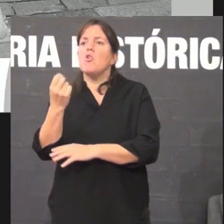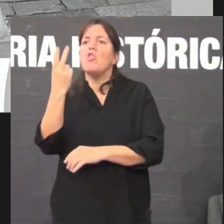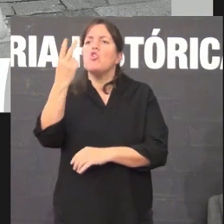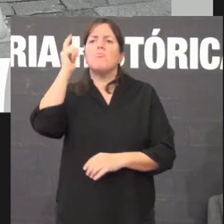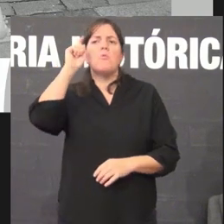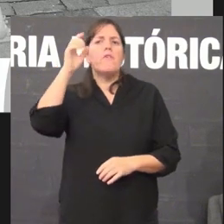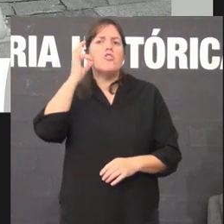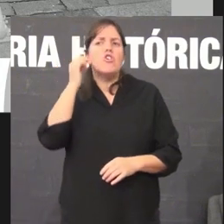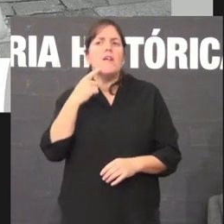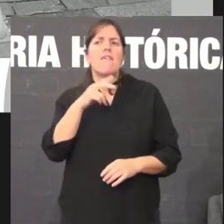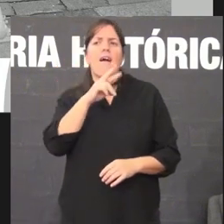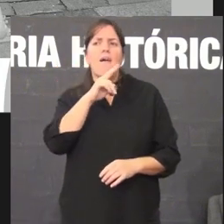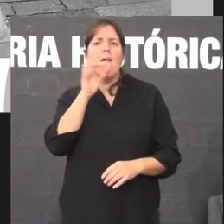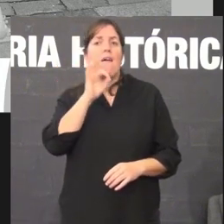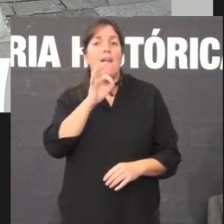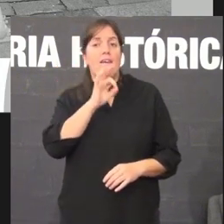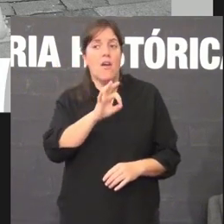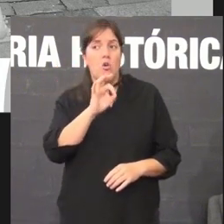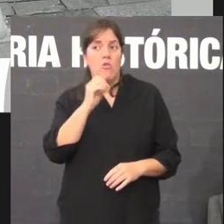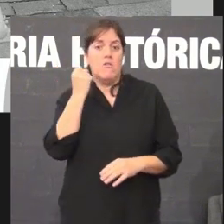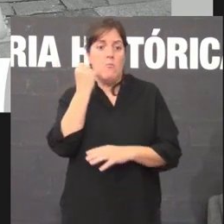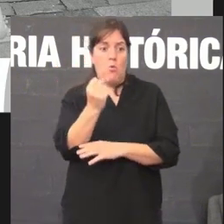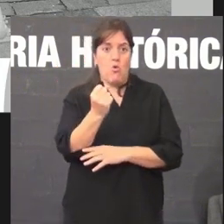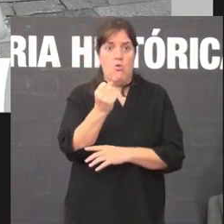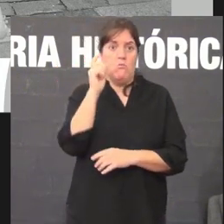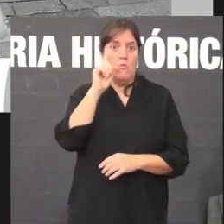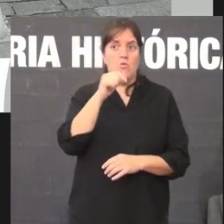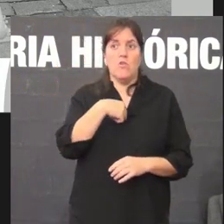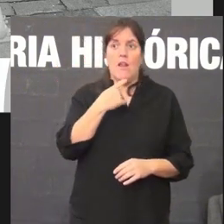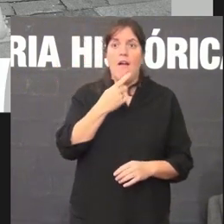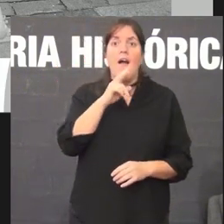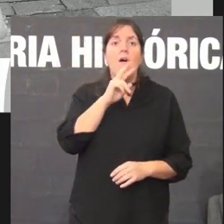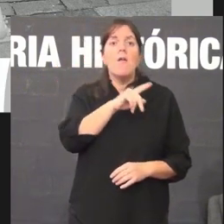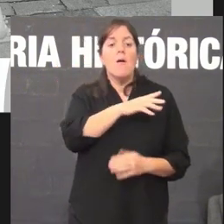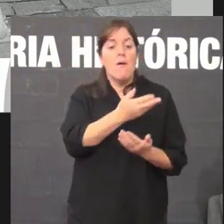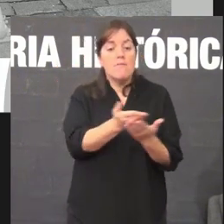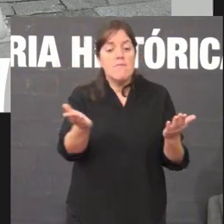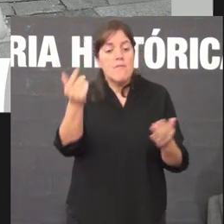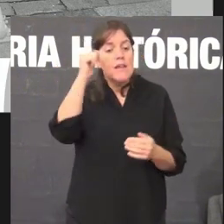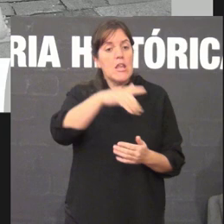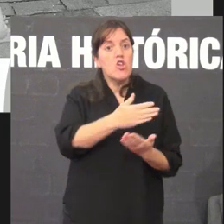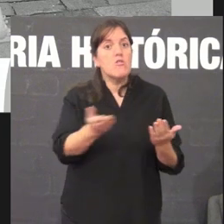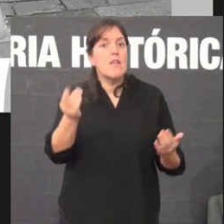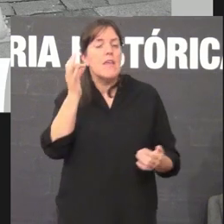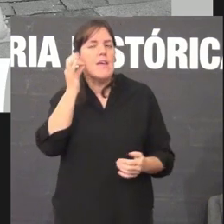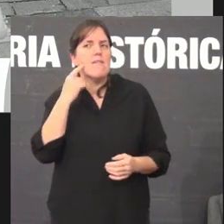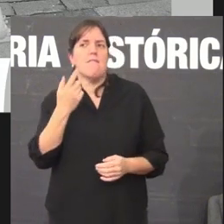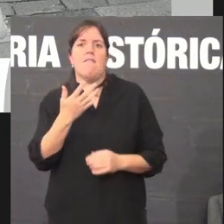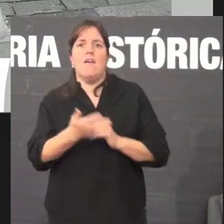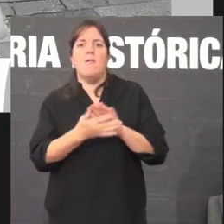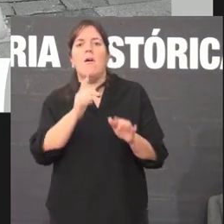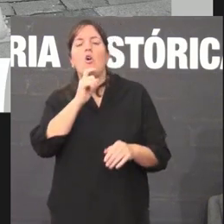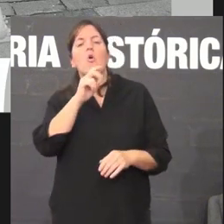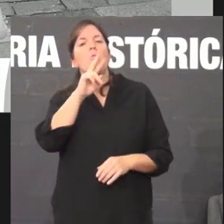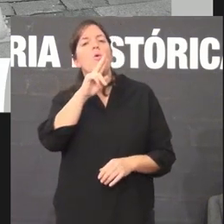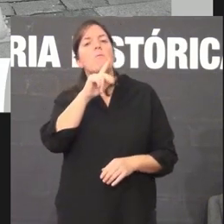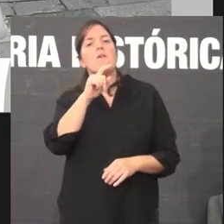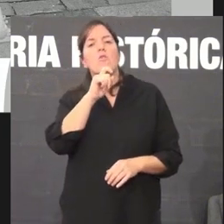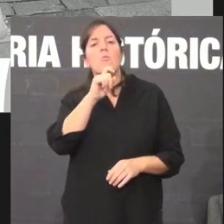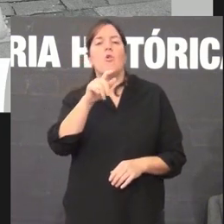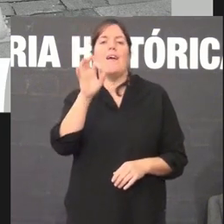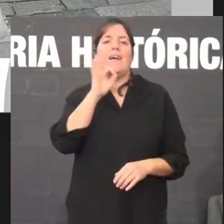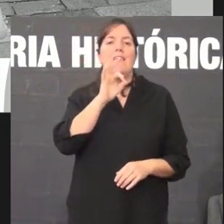en galego cos nenos e coas nenas é que estaban a ser expedientadas comezos dos anos